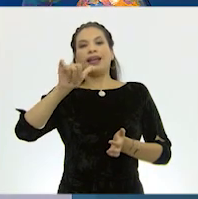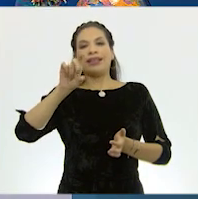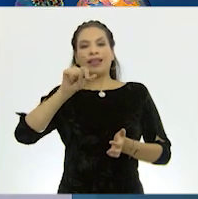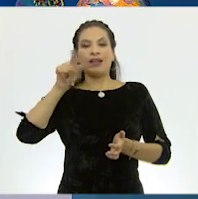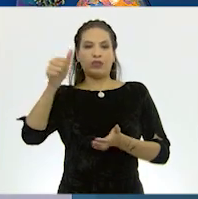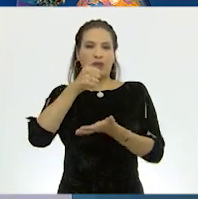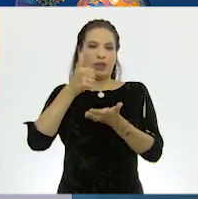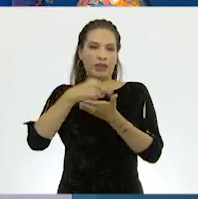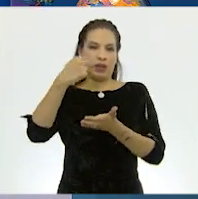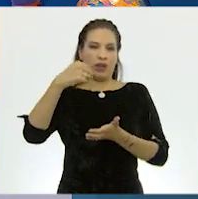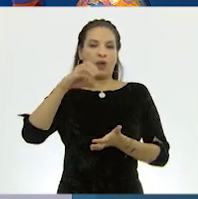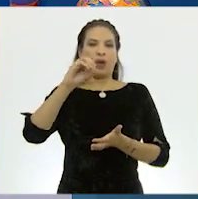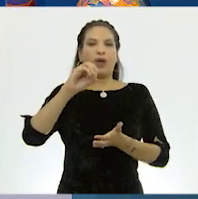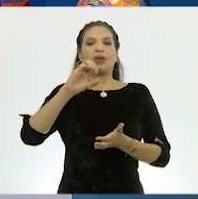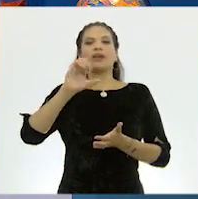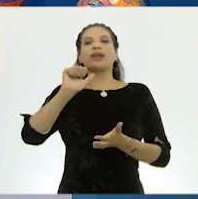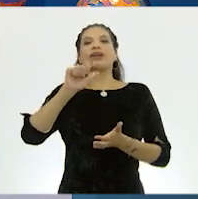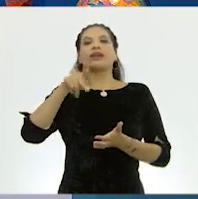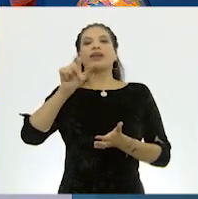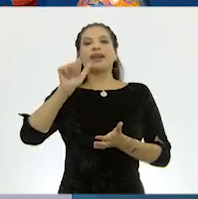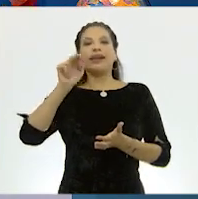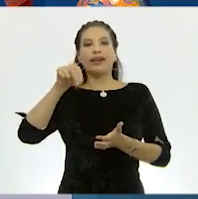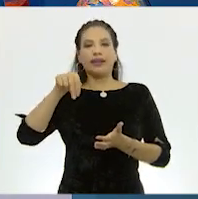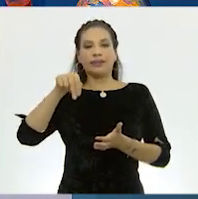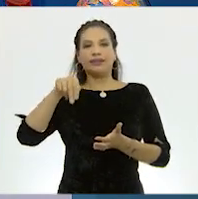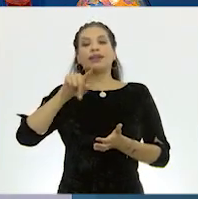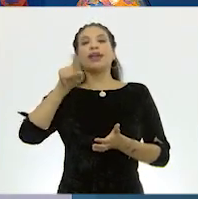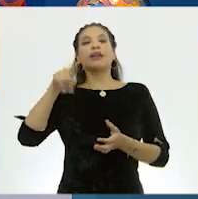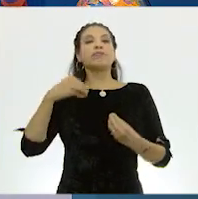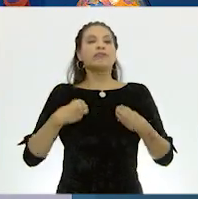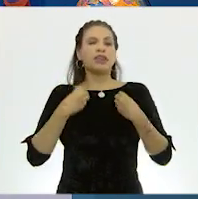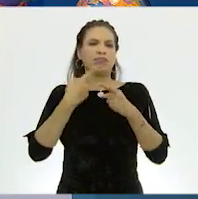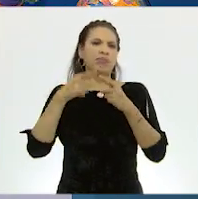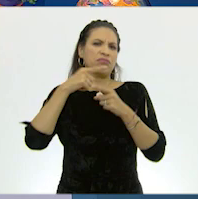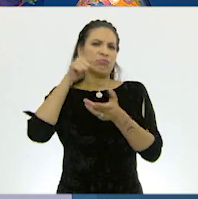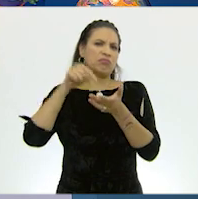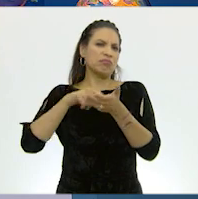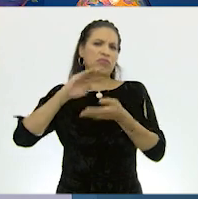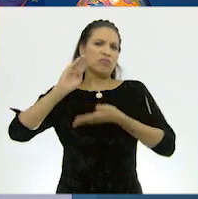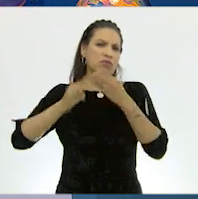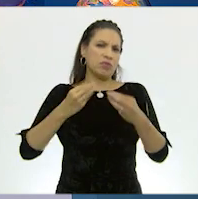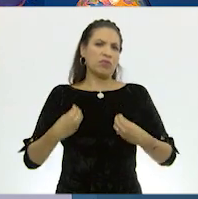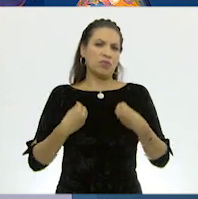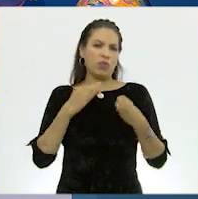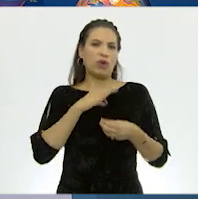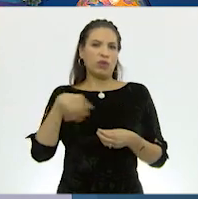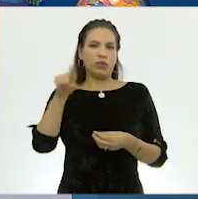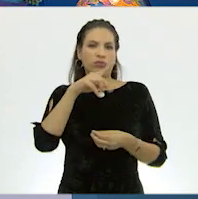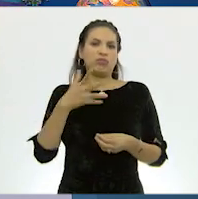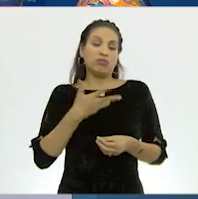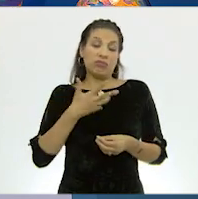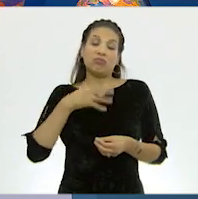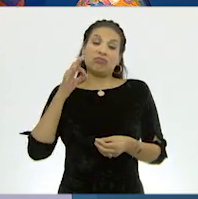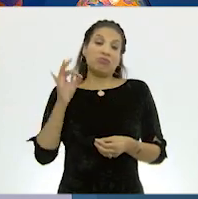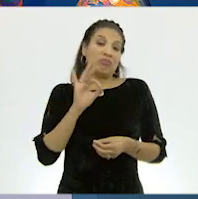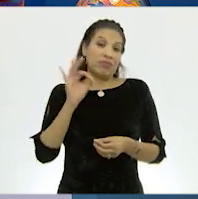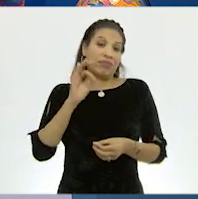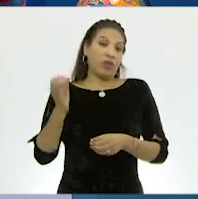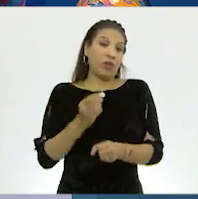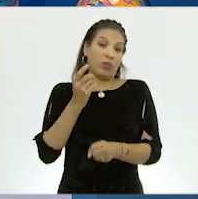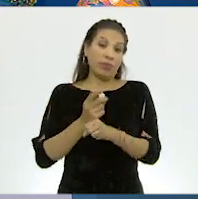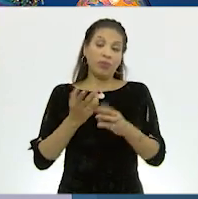interesante, Tom. En la actualidad podemos vivir prácticamente en cualquier lugar del mundo si tenemos la oportunidad.